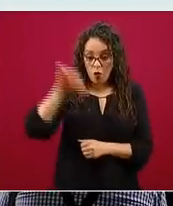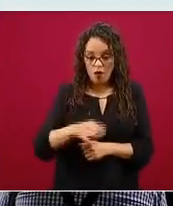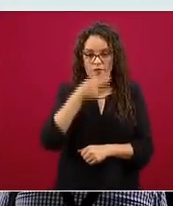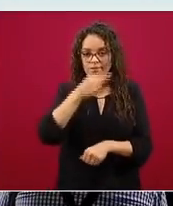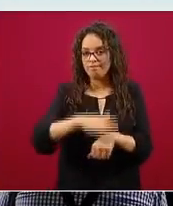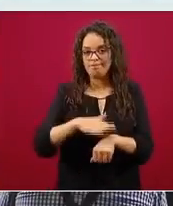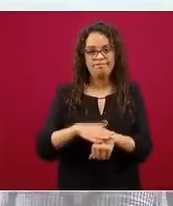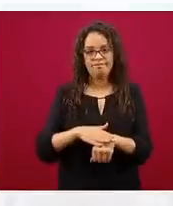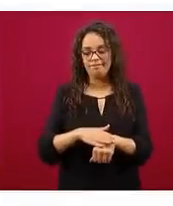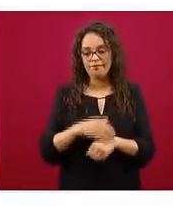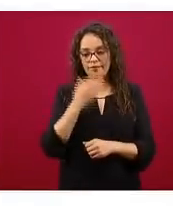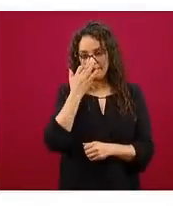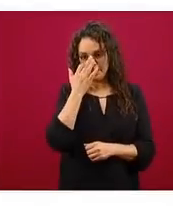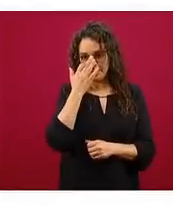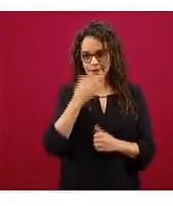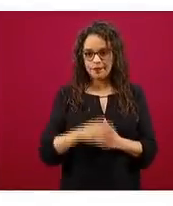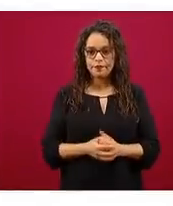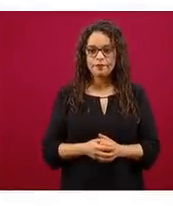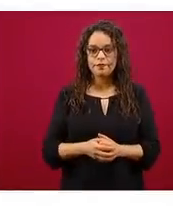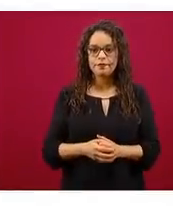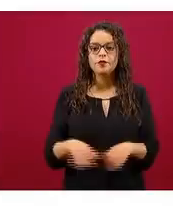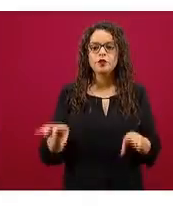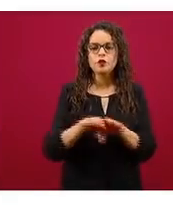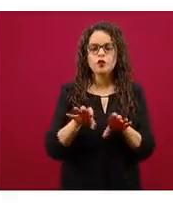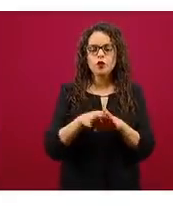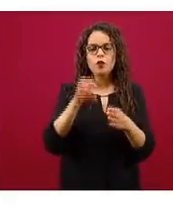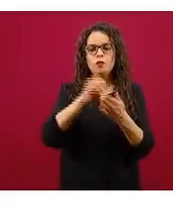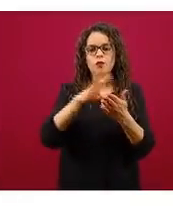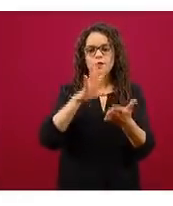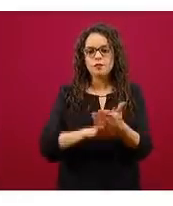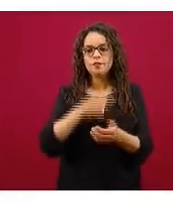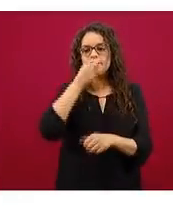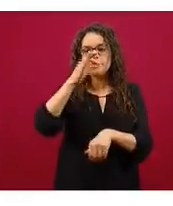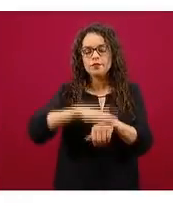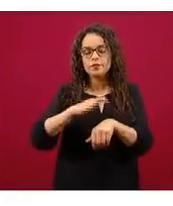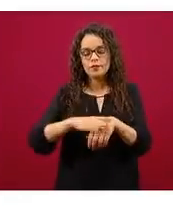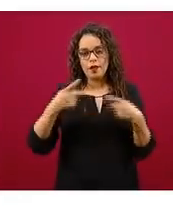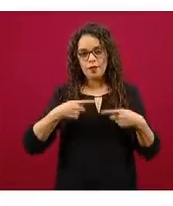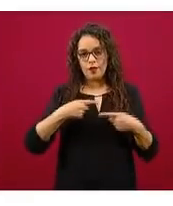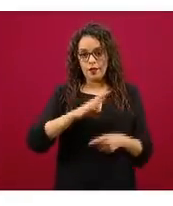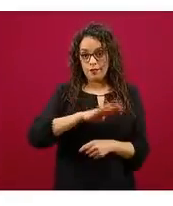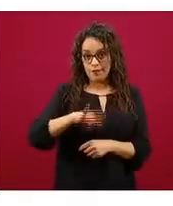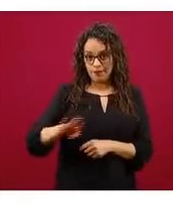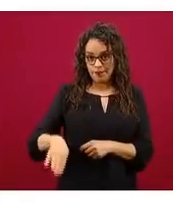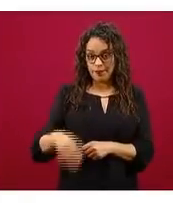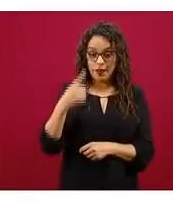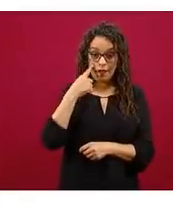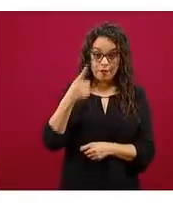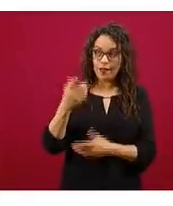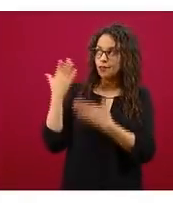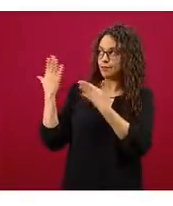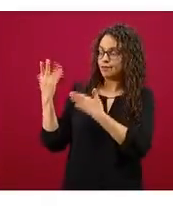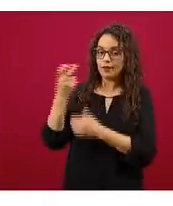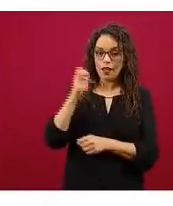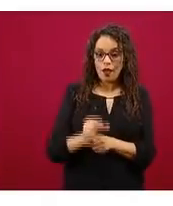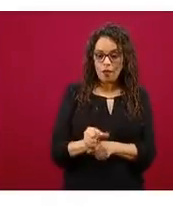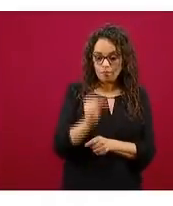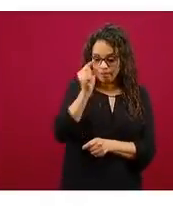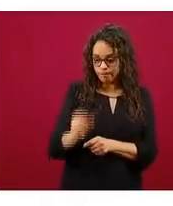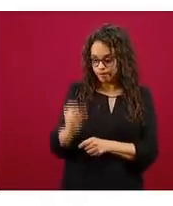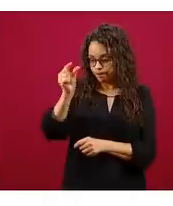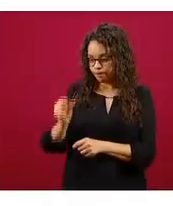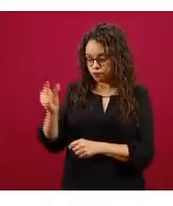y que decíamos que vamos a reportar, se encuentran distribuidas de esa manera en las fechas.